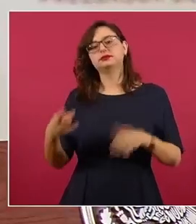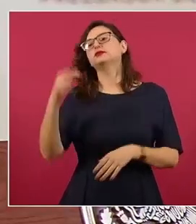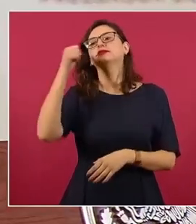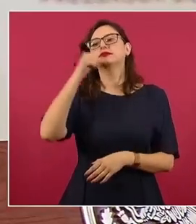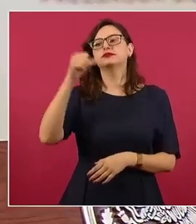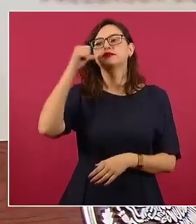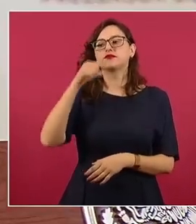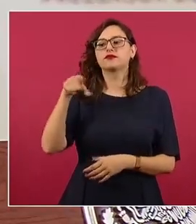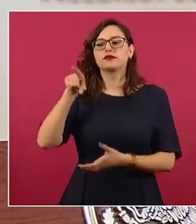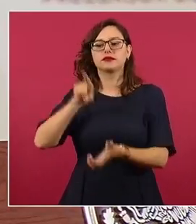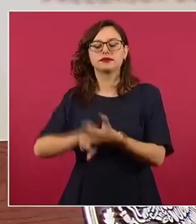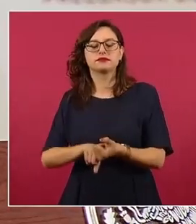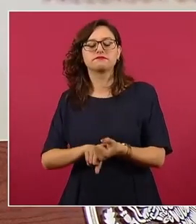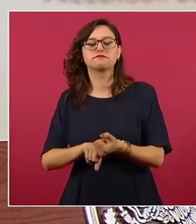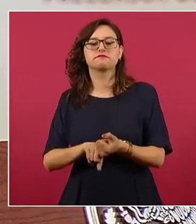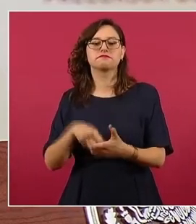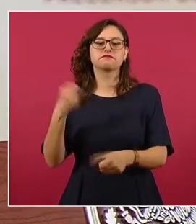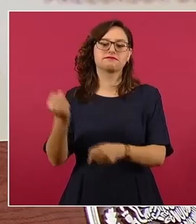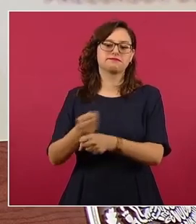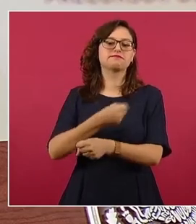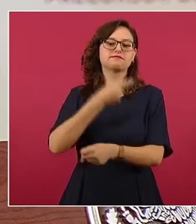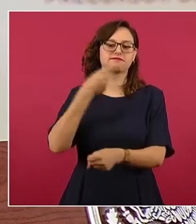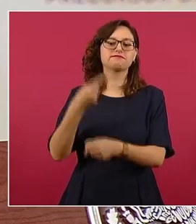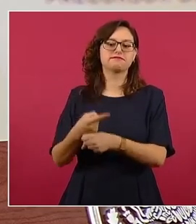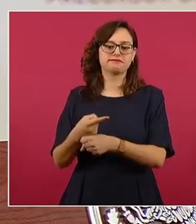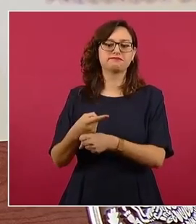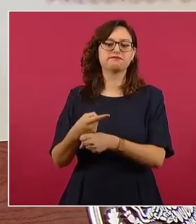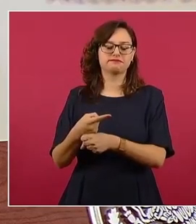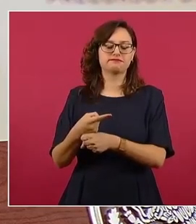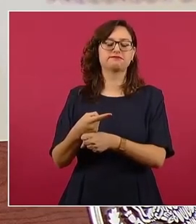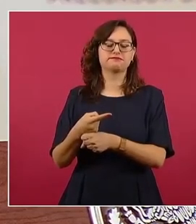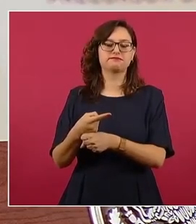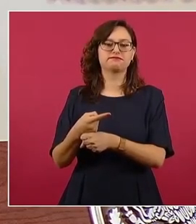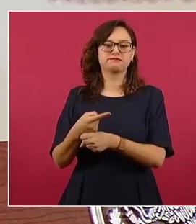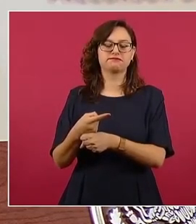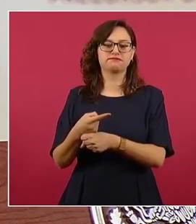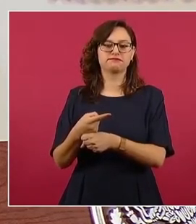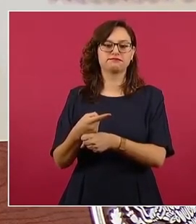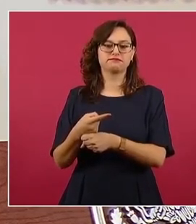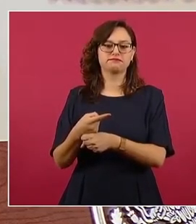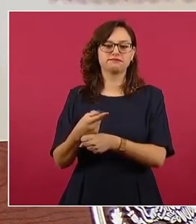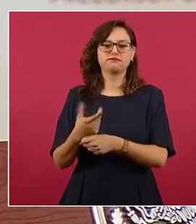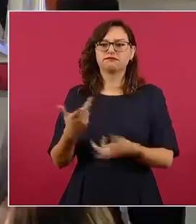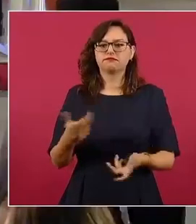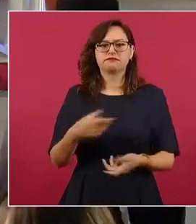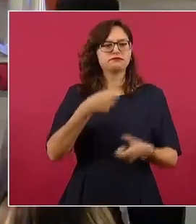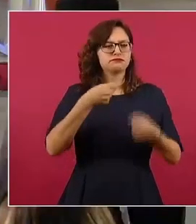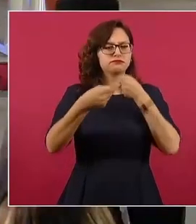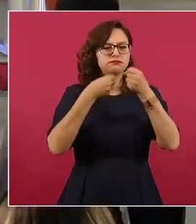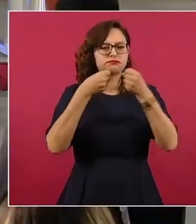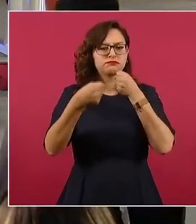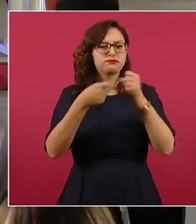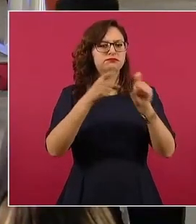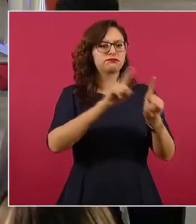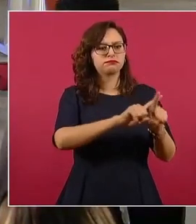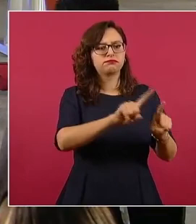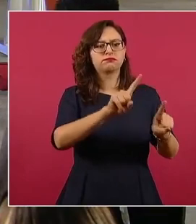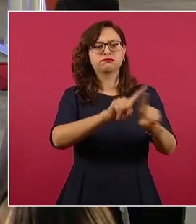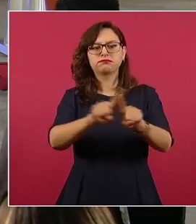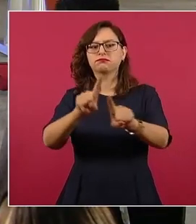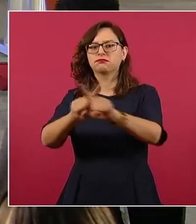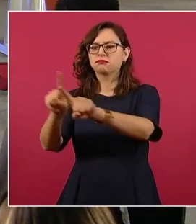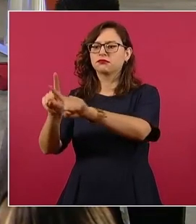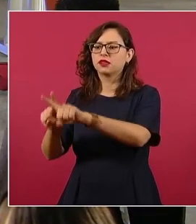a los periodistas más progresistas.